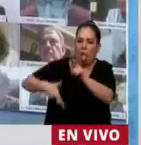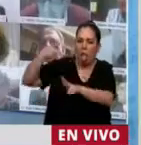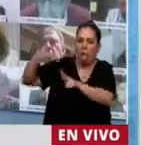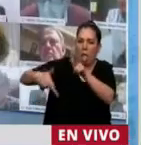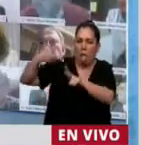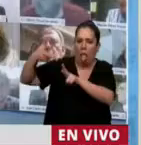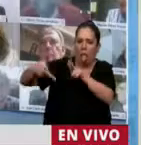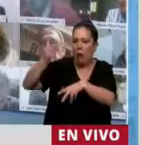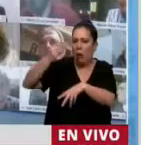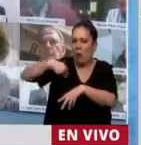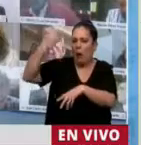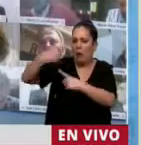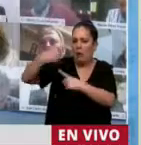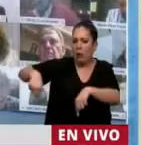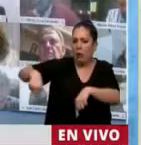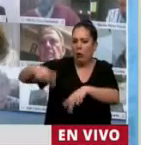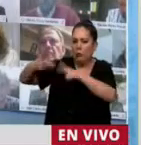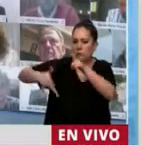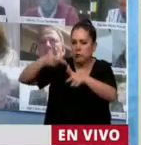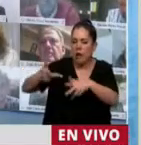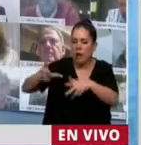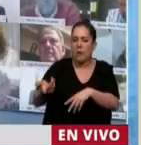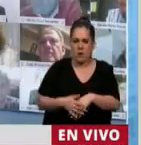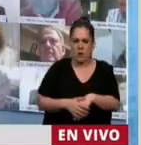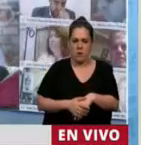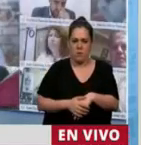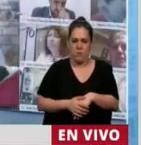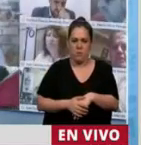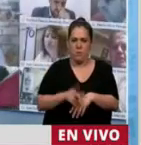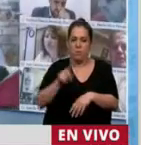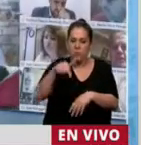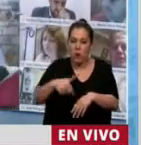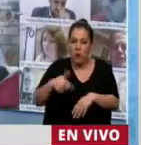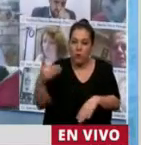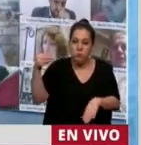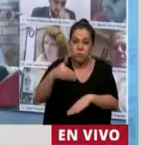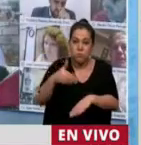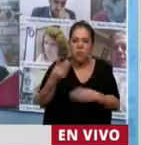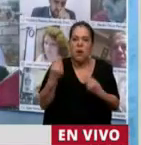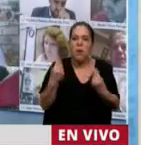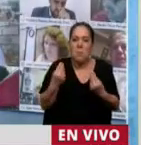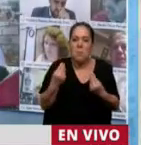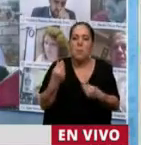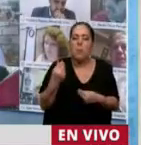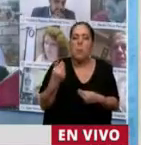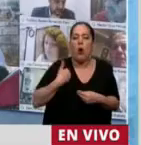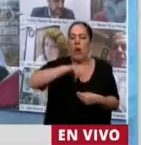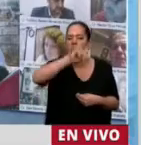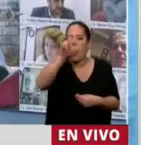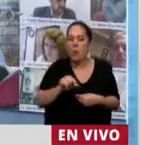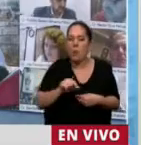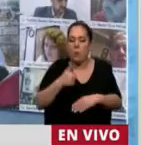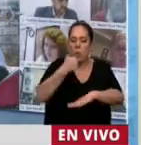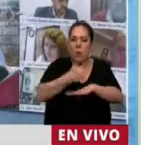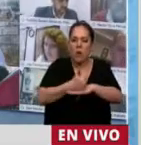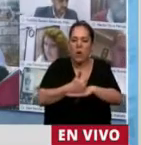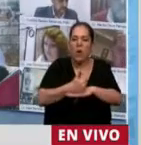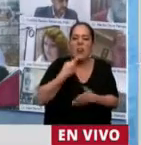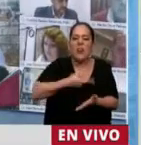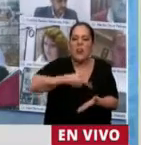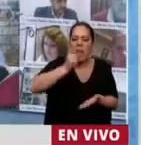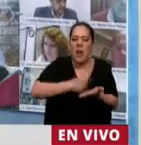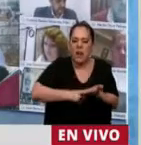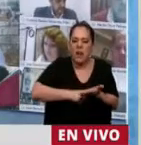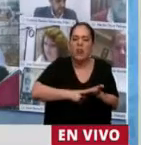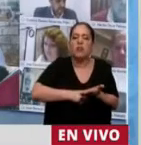regímenes que fomenten el turismo nacional. Se reducen también en un 95